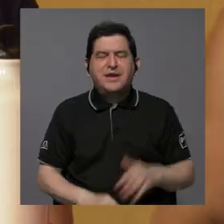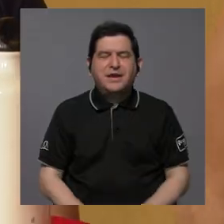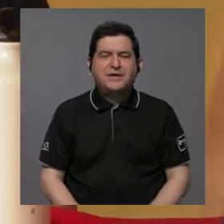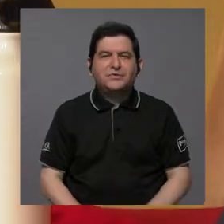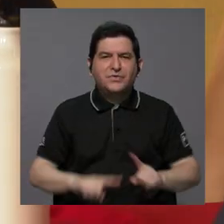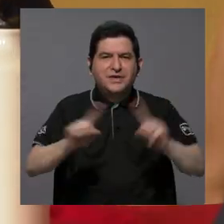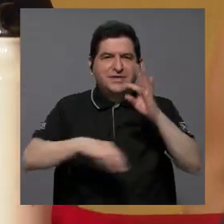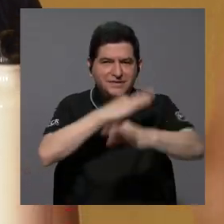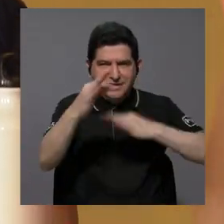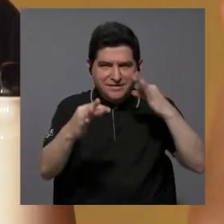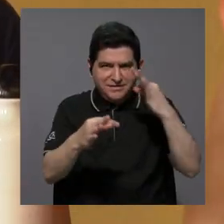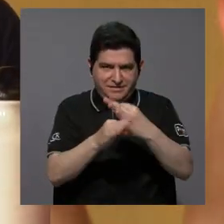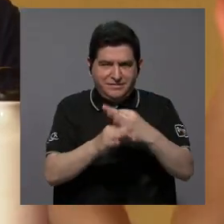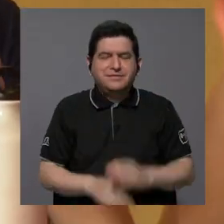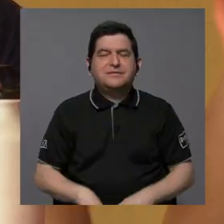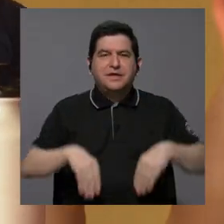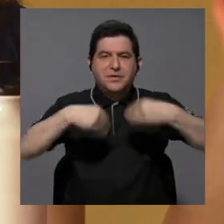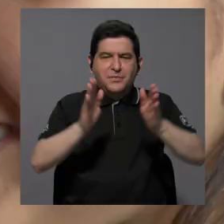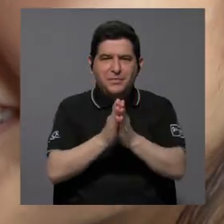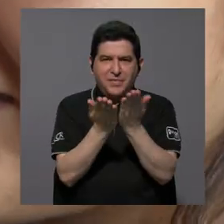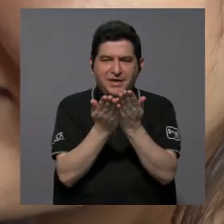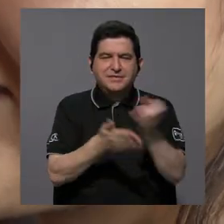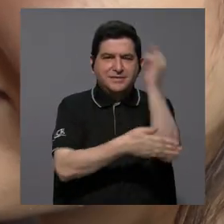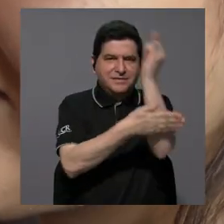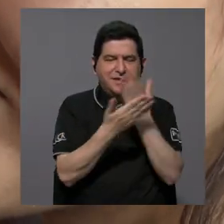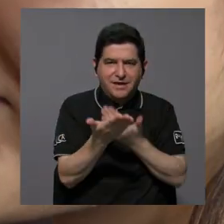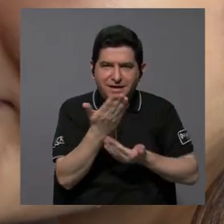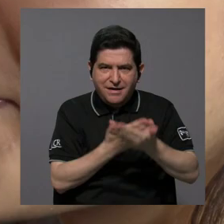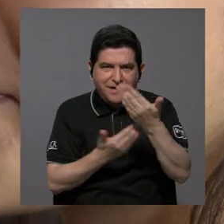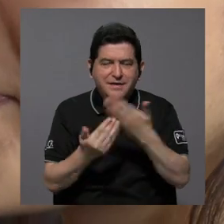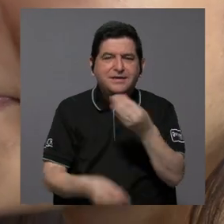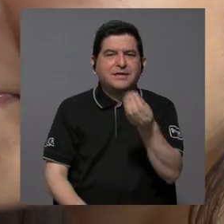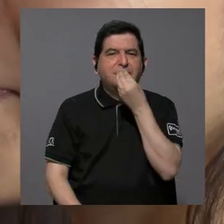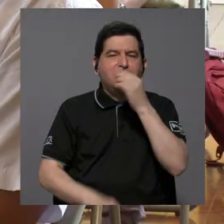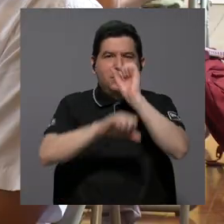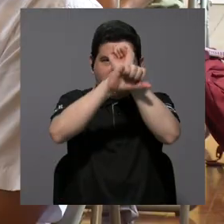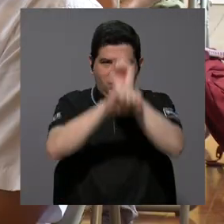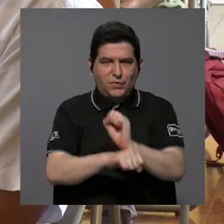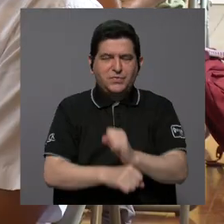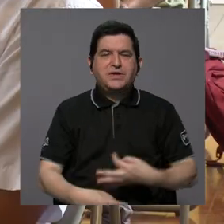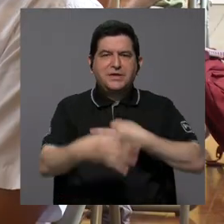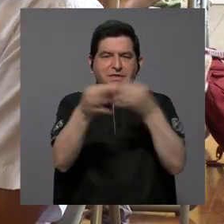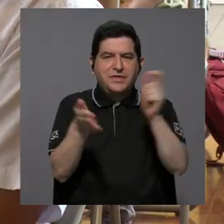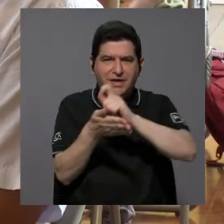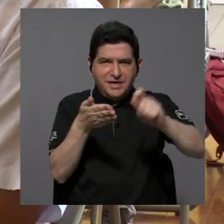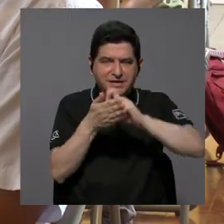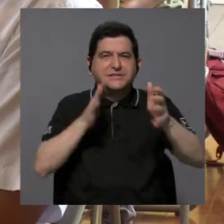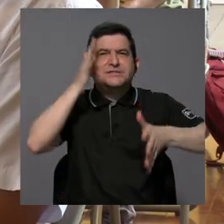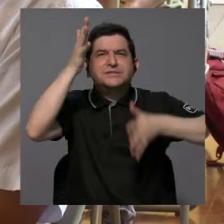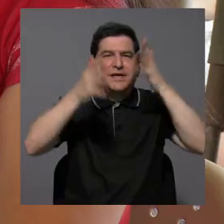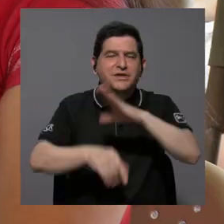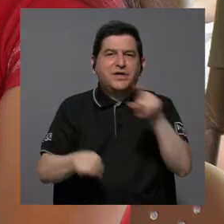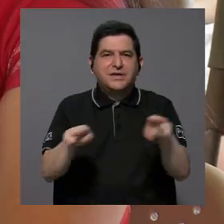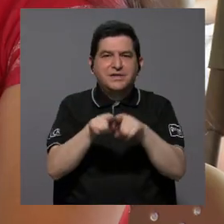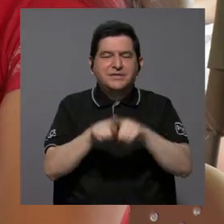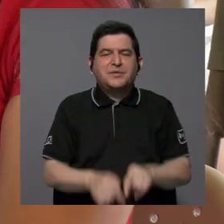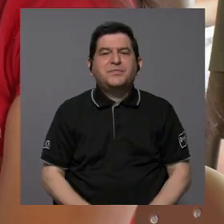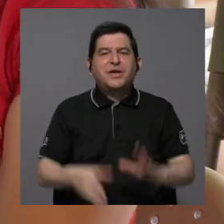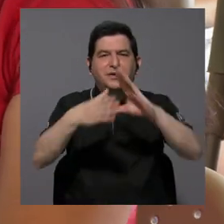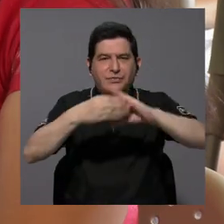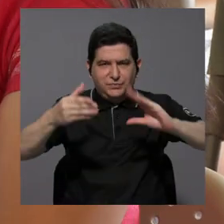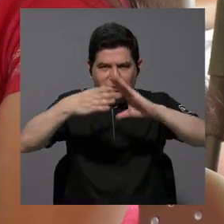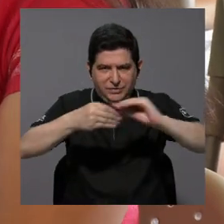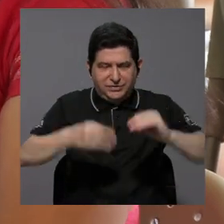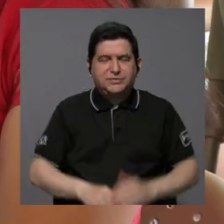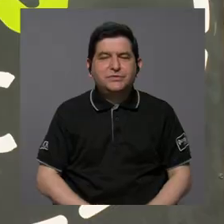y lírica, ventas de libros, artesanía y comidas tradicionales, talleres de escritura creativa y de construcción de cuentos,